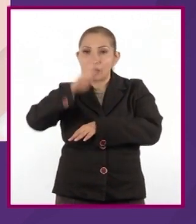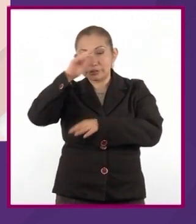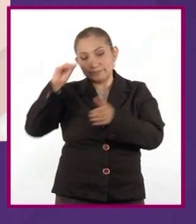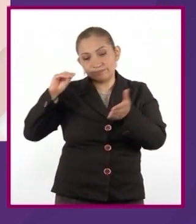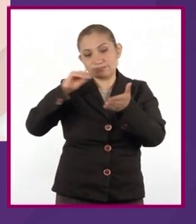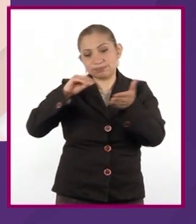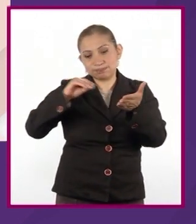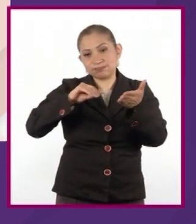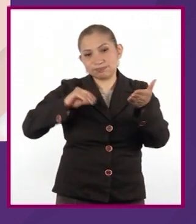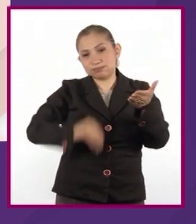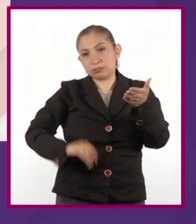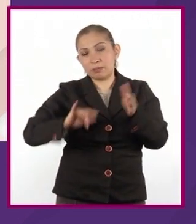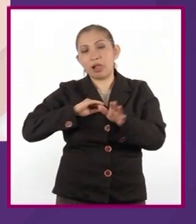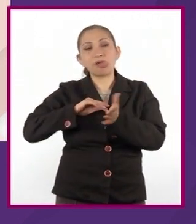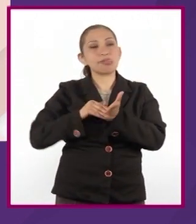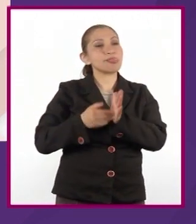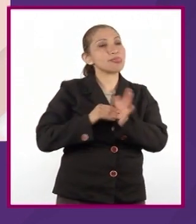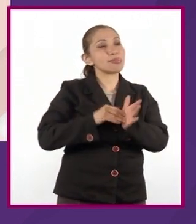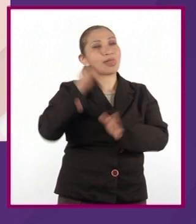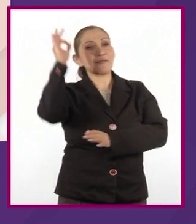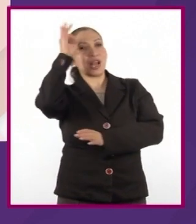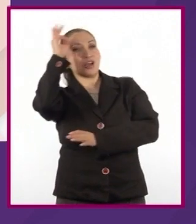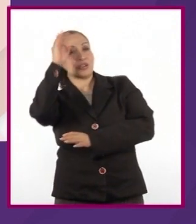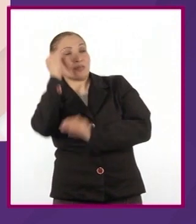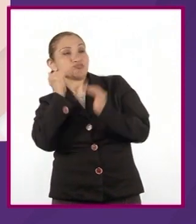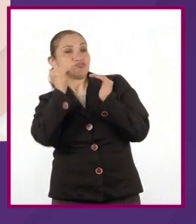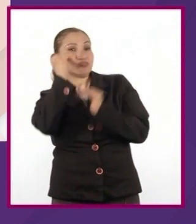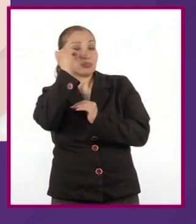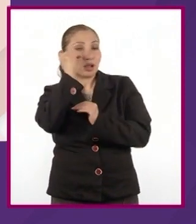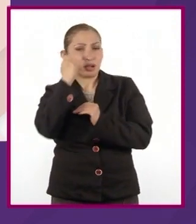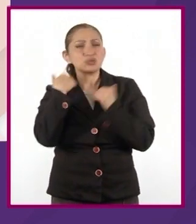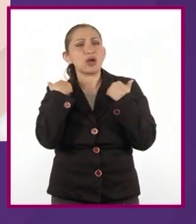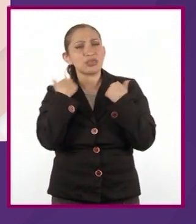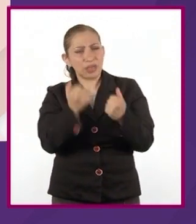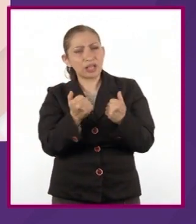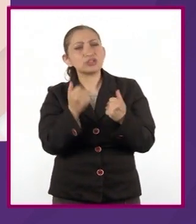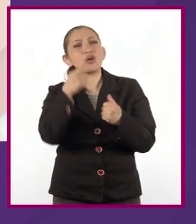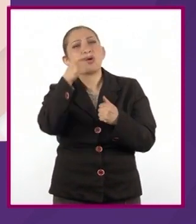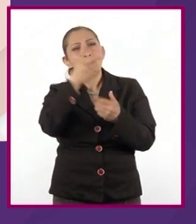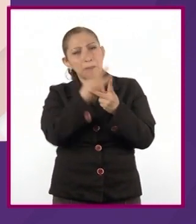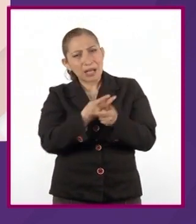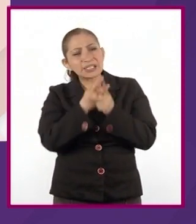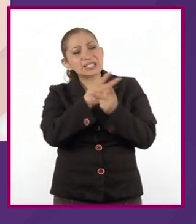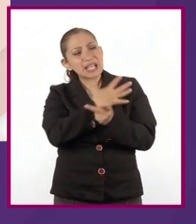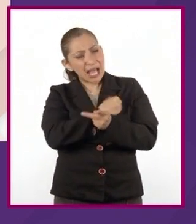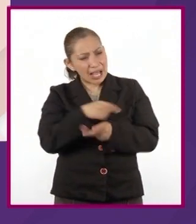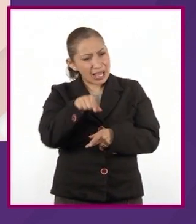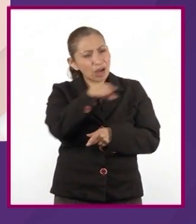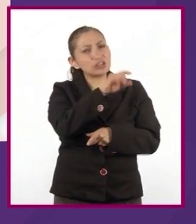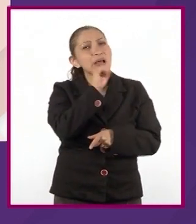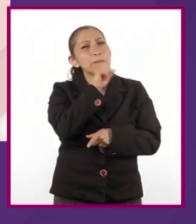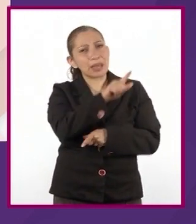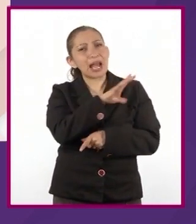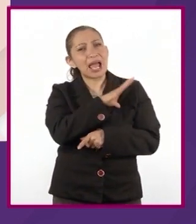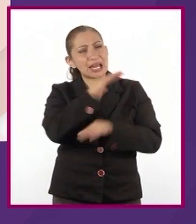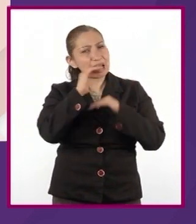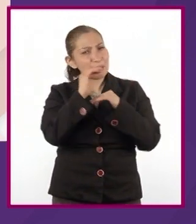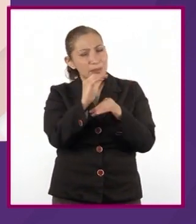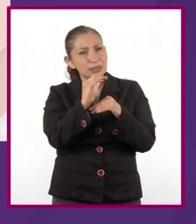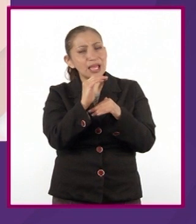suplementarios disfrazados de filósofo. Comprendo que la paciencia de los hijos también tiene un límite.